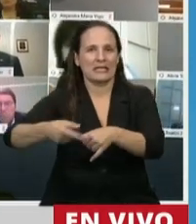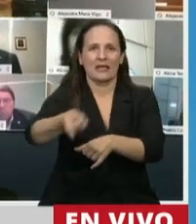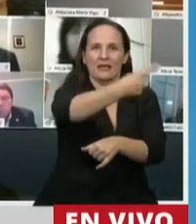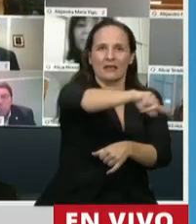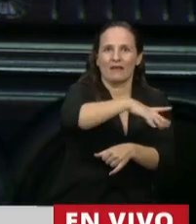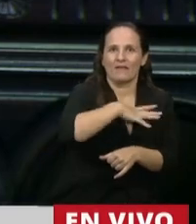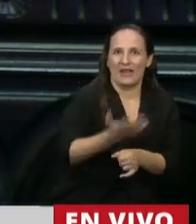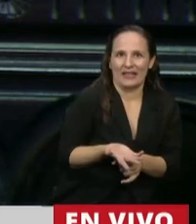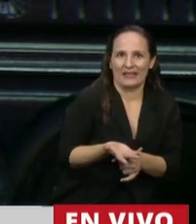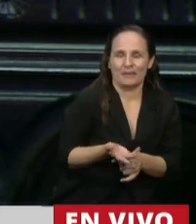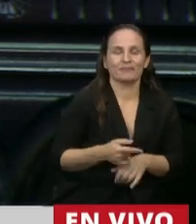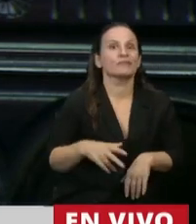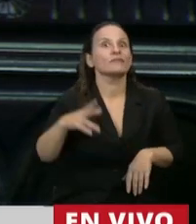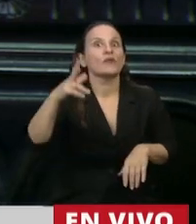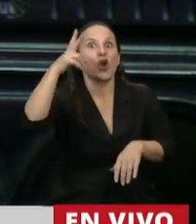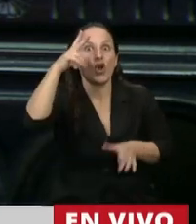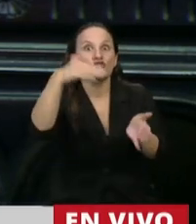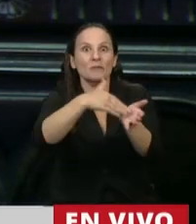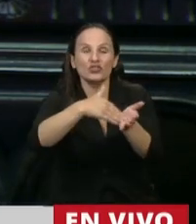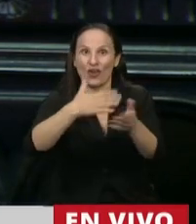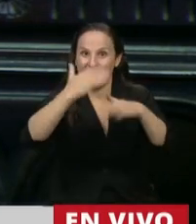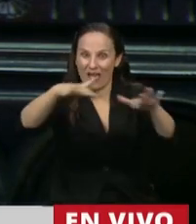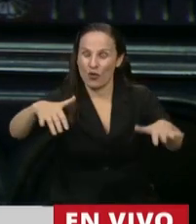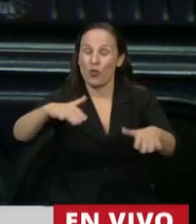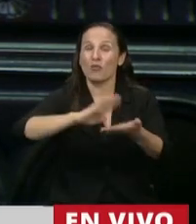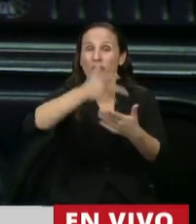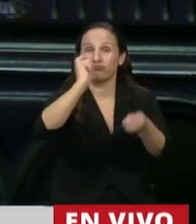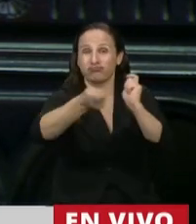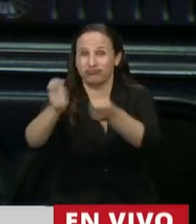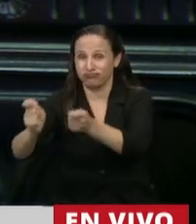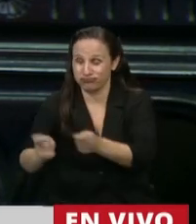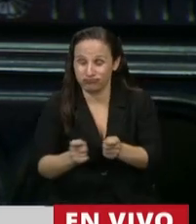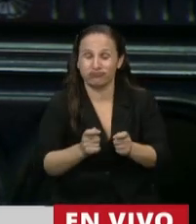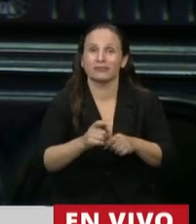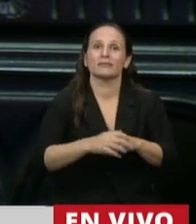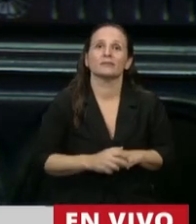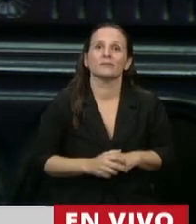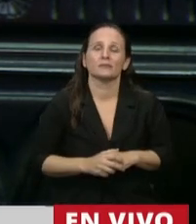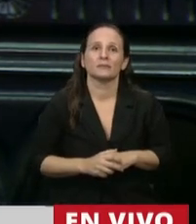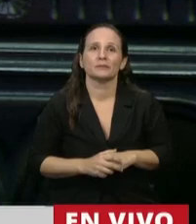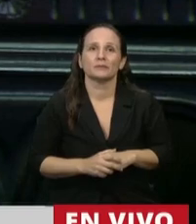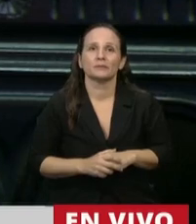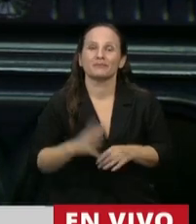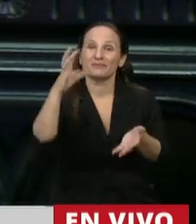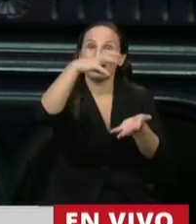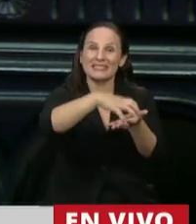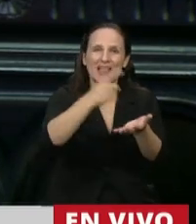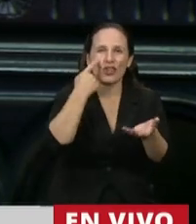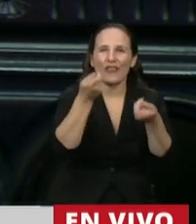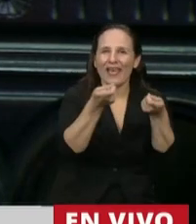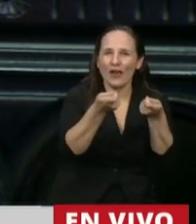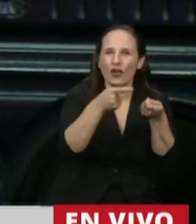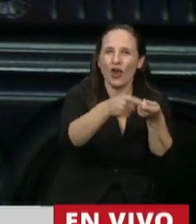8 millones de estudiantes se beneficiaron con la entrega de equipos informáticos. El centro de monitoreo